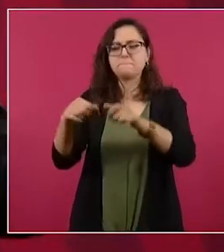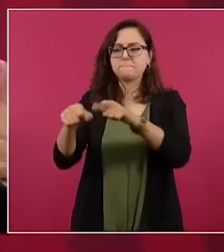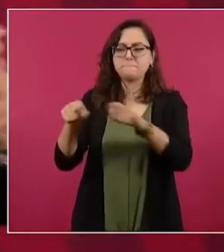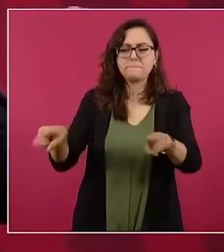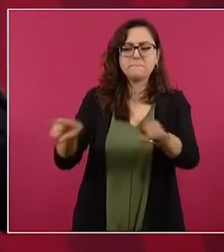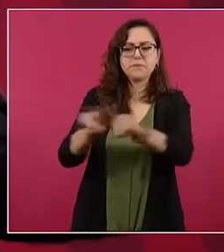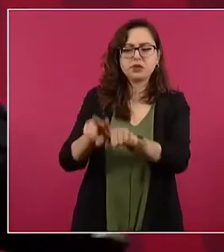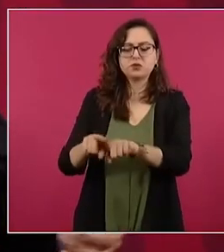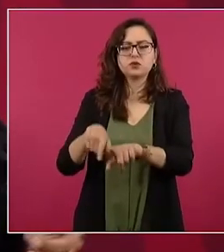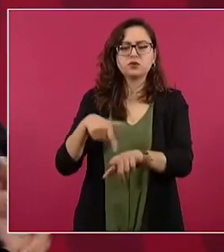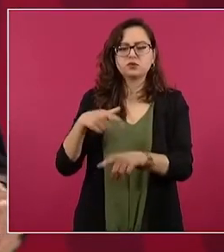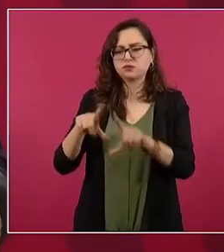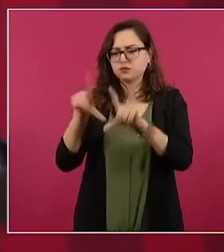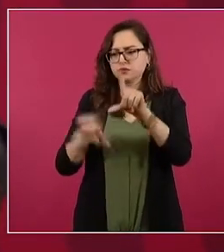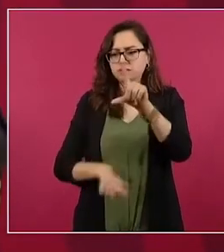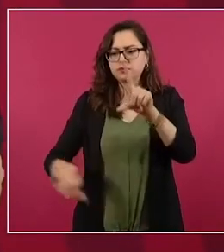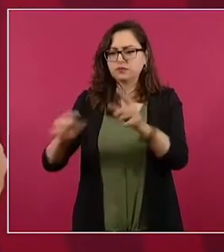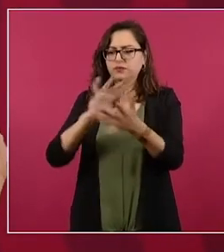sabe,